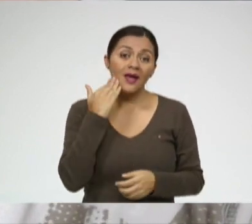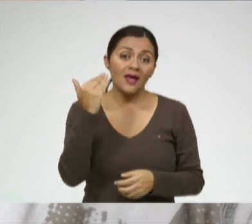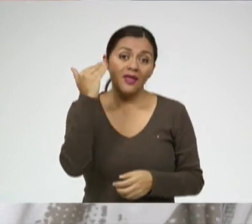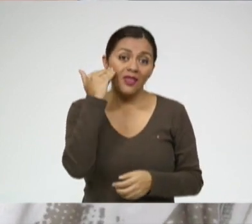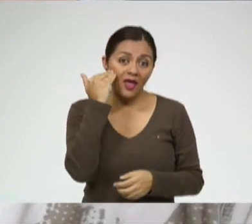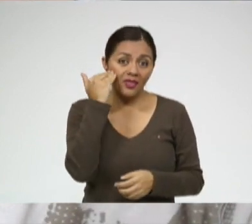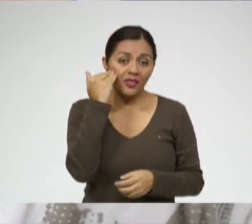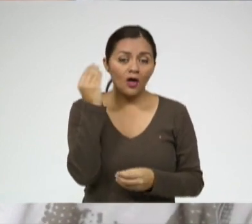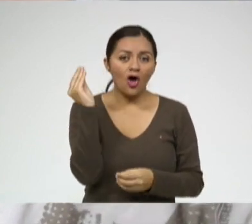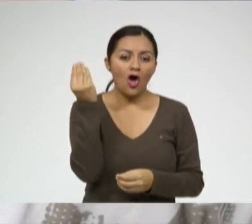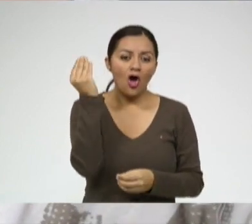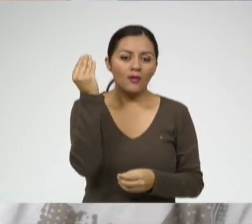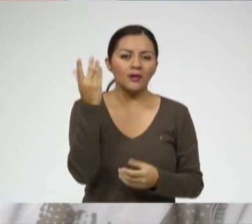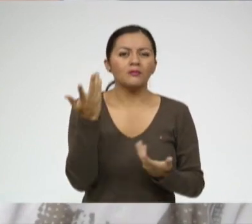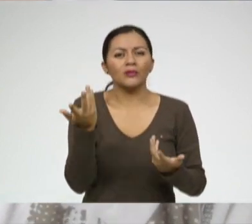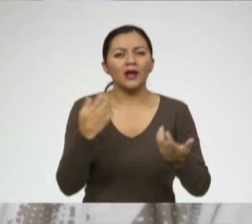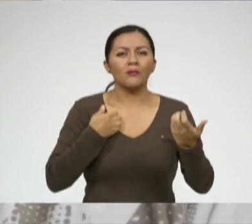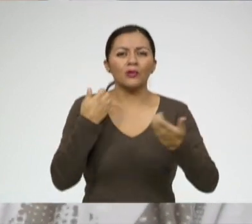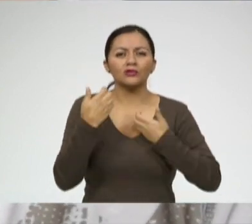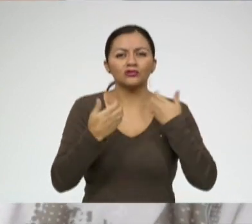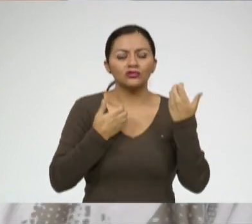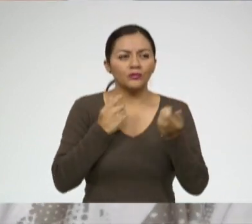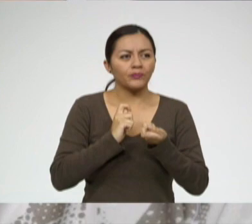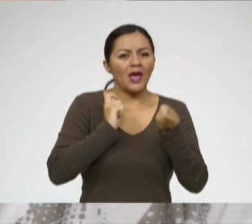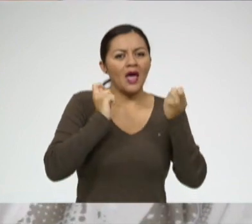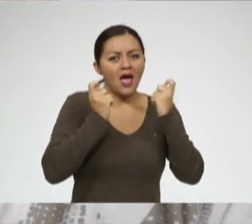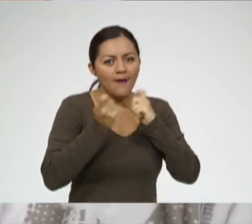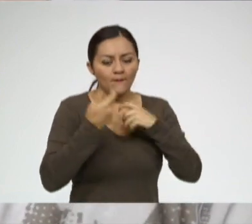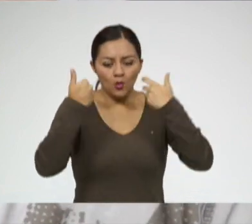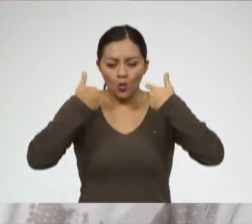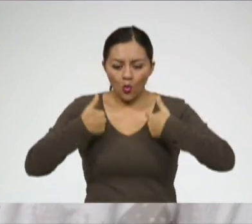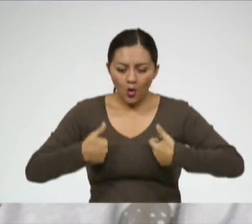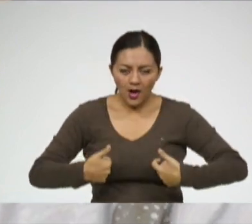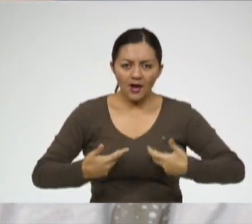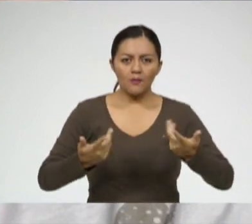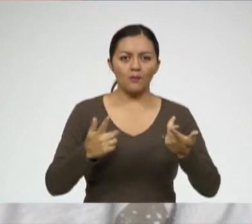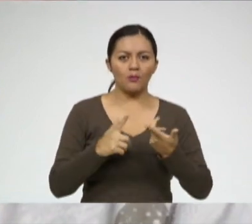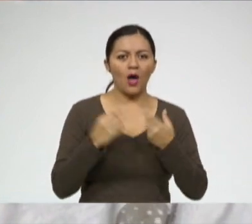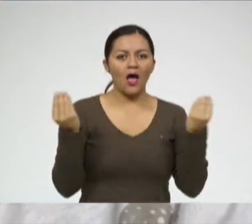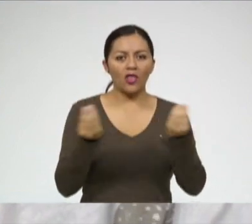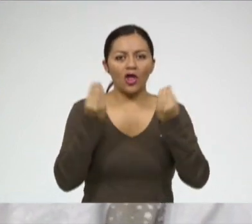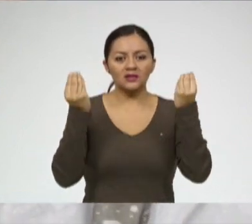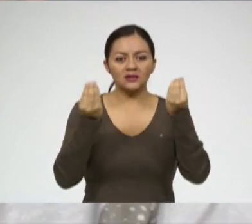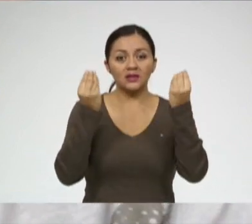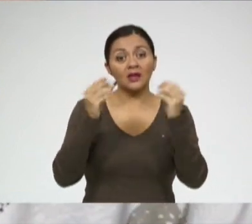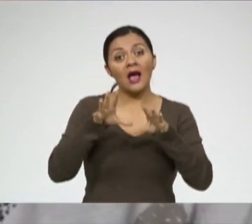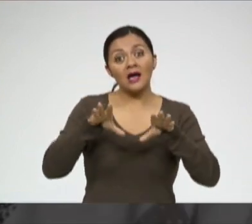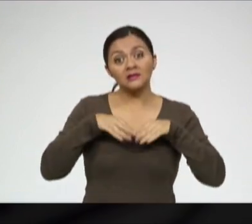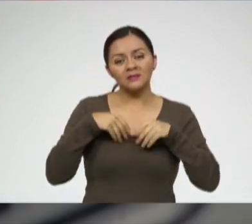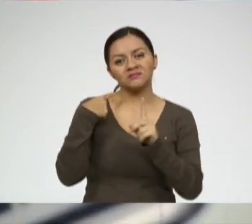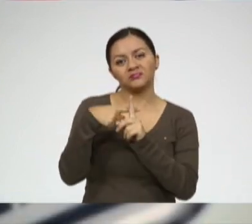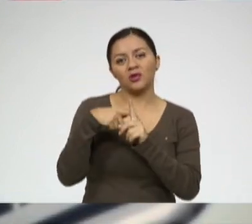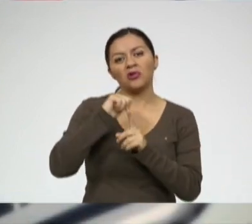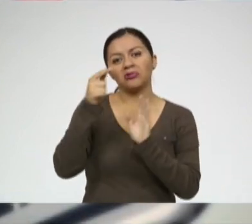es un choque emocional, porque todavía tienen cambios. La adolescencia es de cambios. Hay días acepta consejos, hay días no.